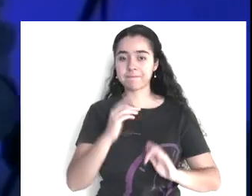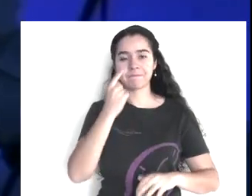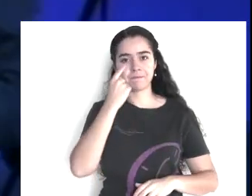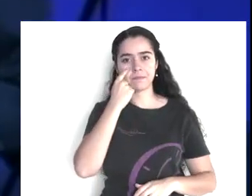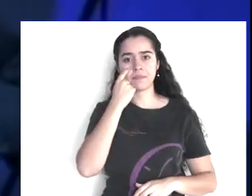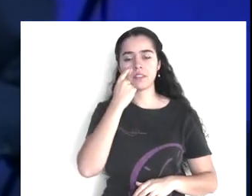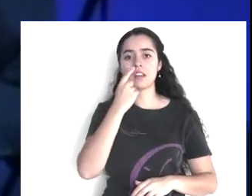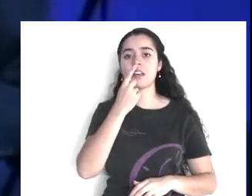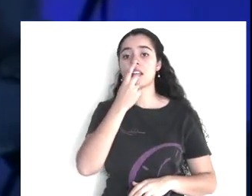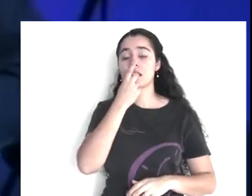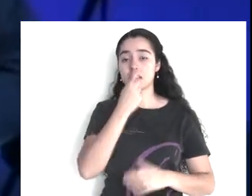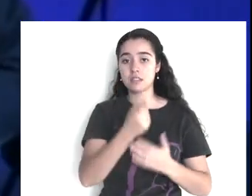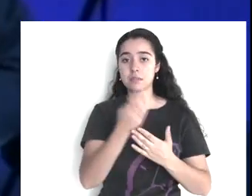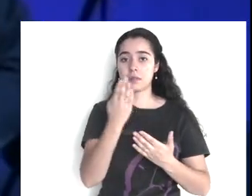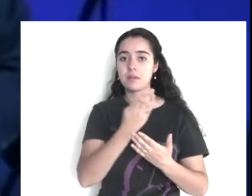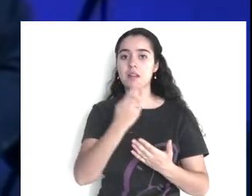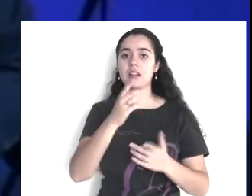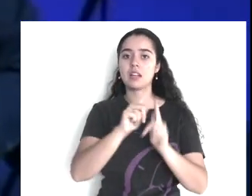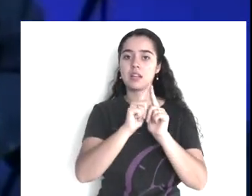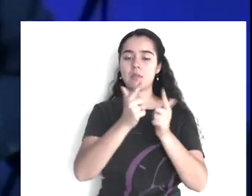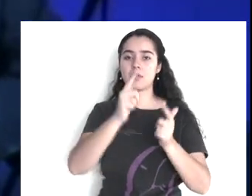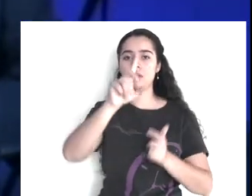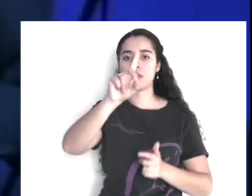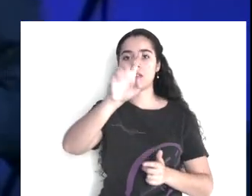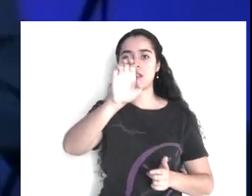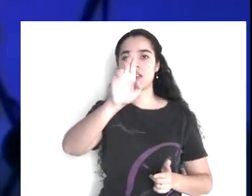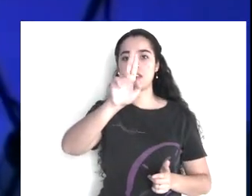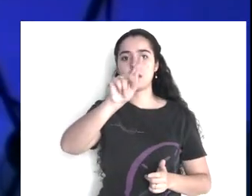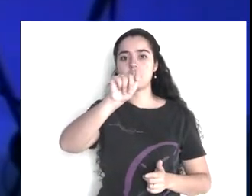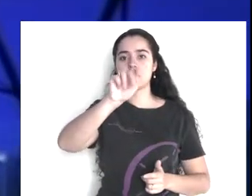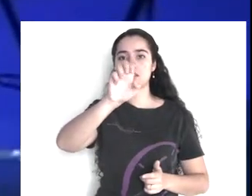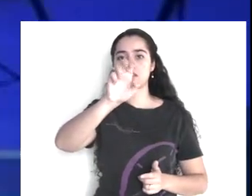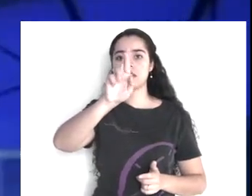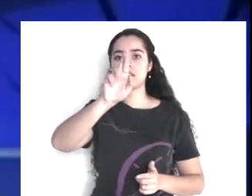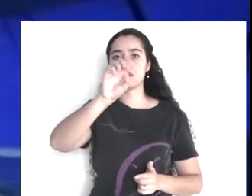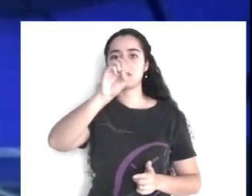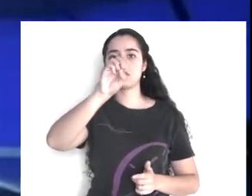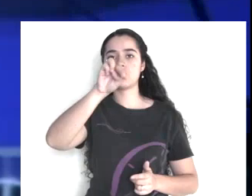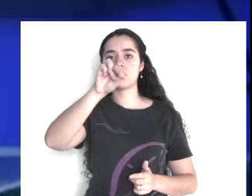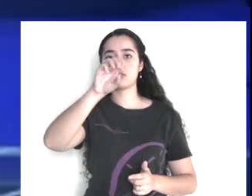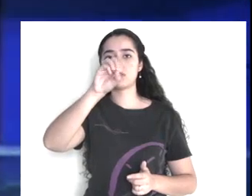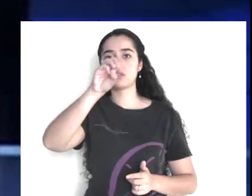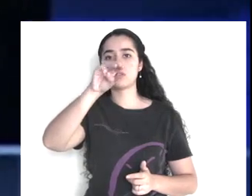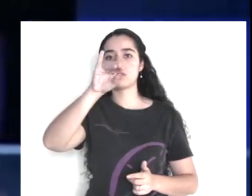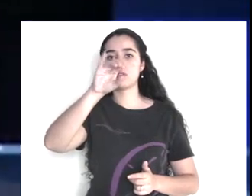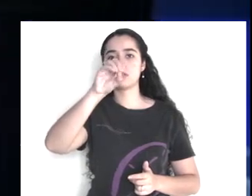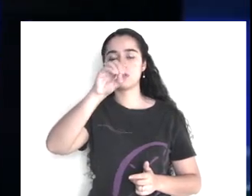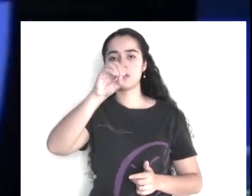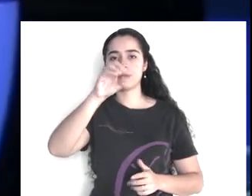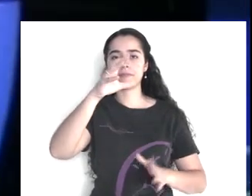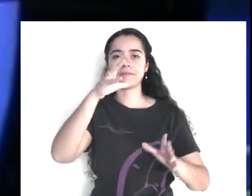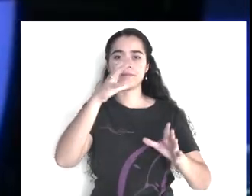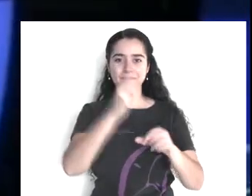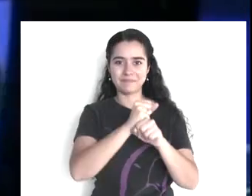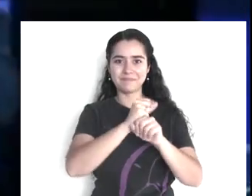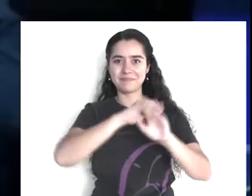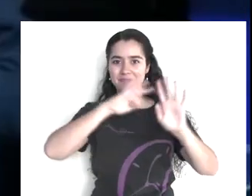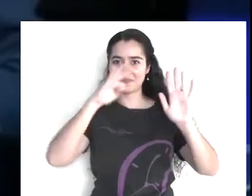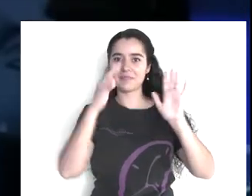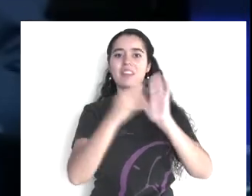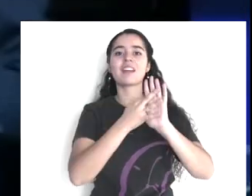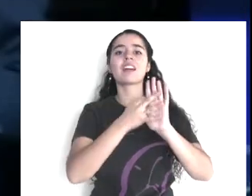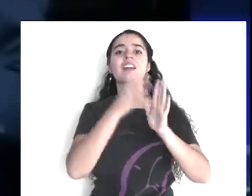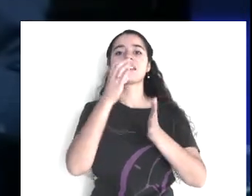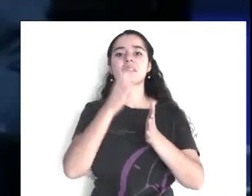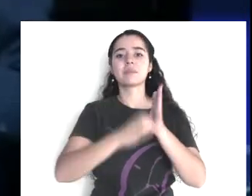esta historia, Deuteronomio 1.16, es Moisés, dando instrucciones, a sus consejeros, porque el pueblo,